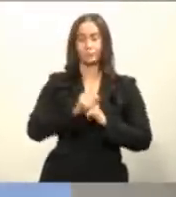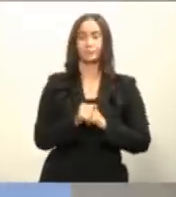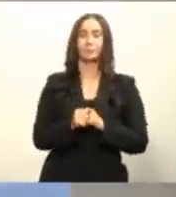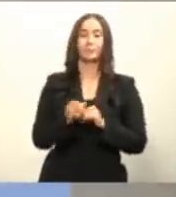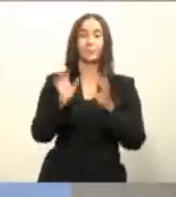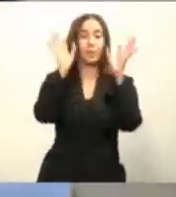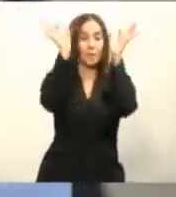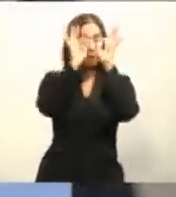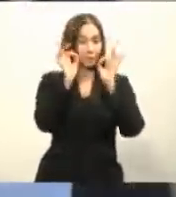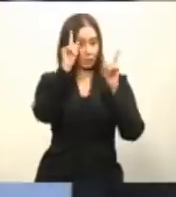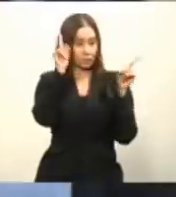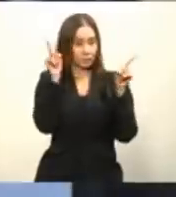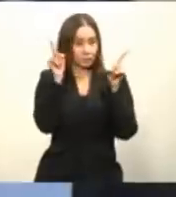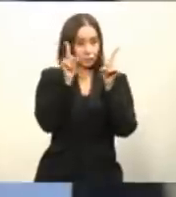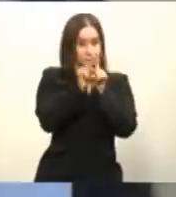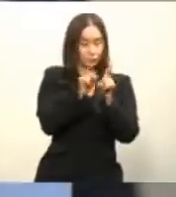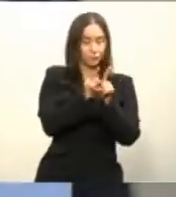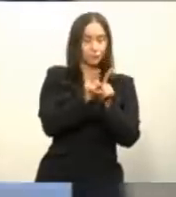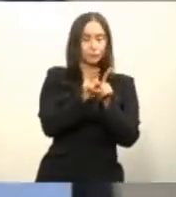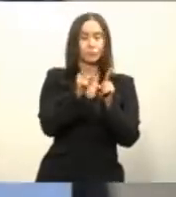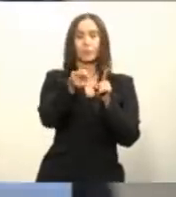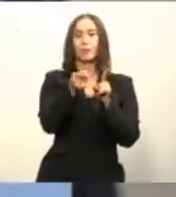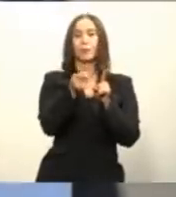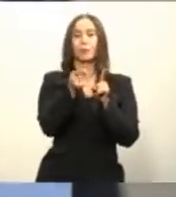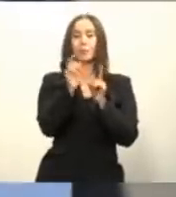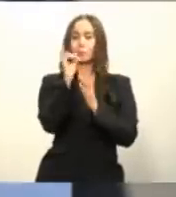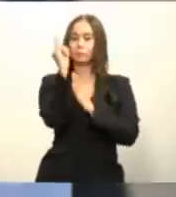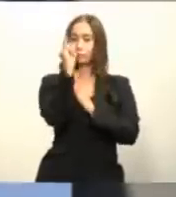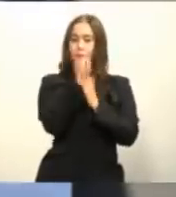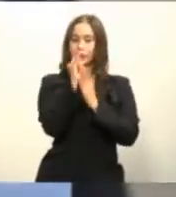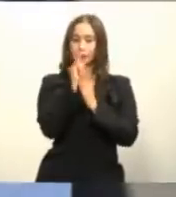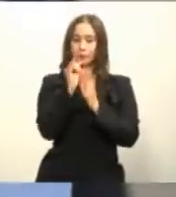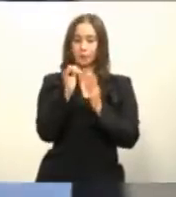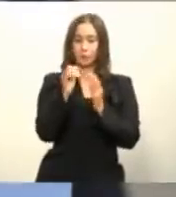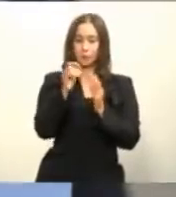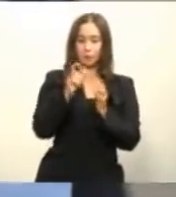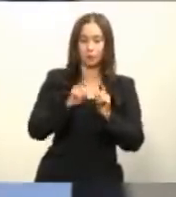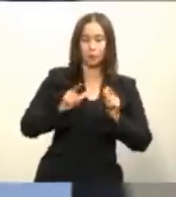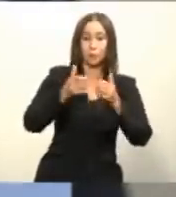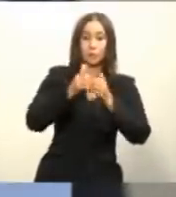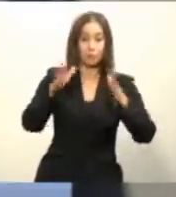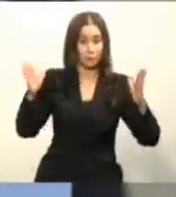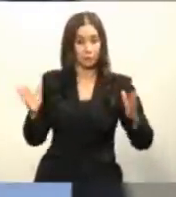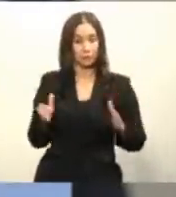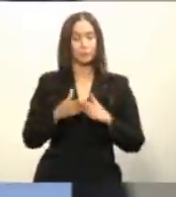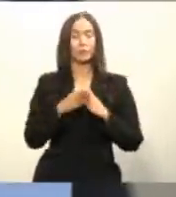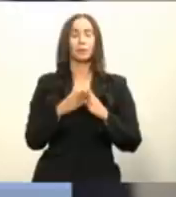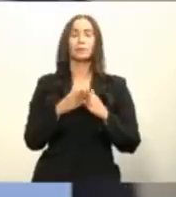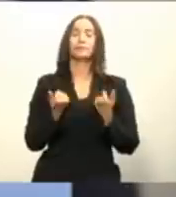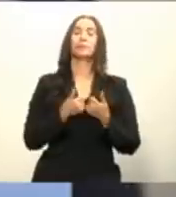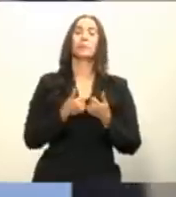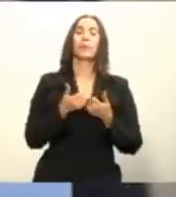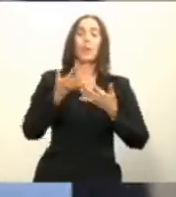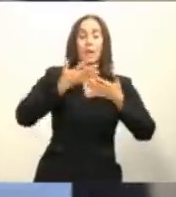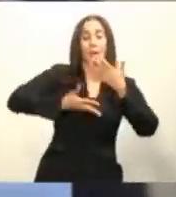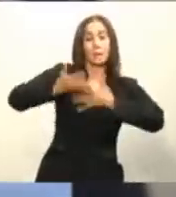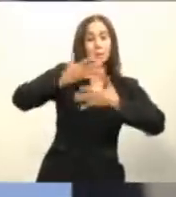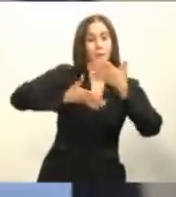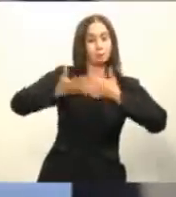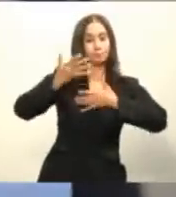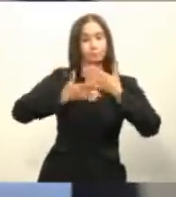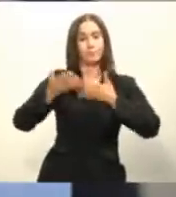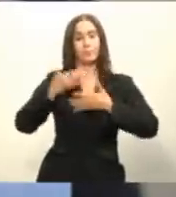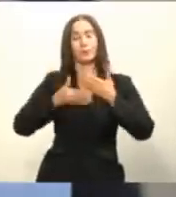conjunta algunos aspectos propios del urbanismo como el diseño de espacios libres la mezcla efectiva de usos la relación con la movilidad y el